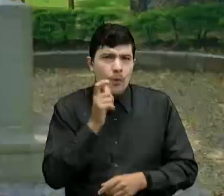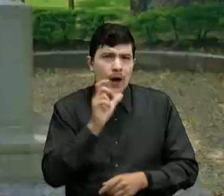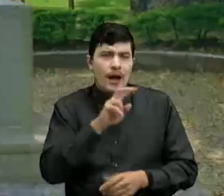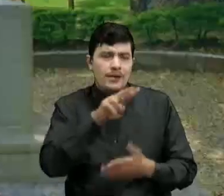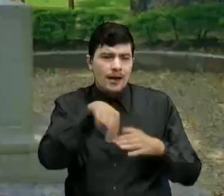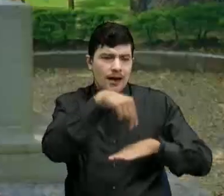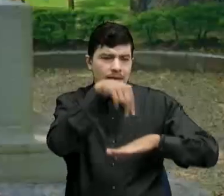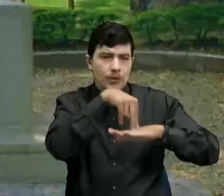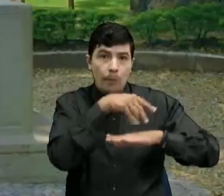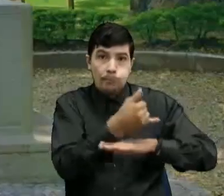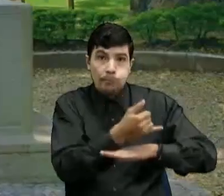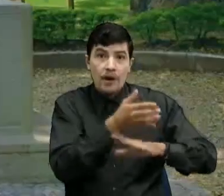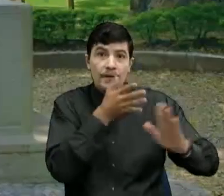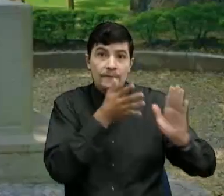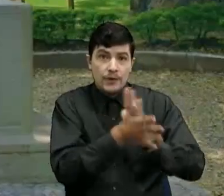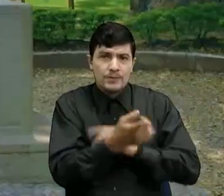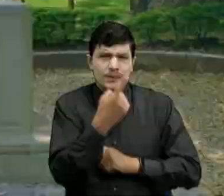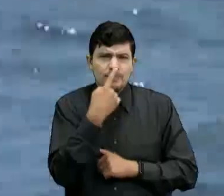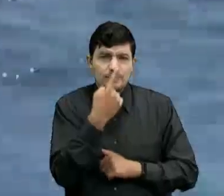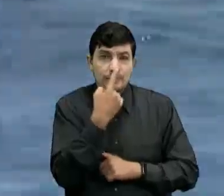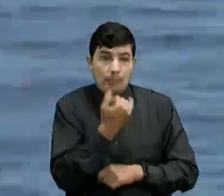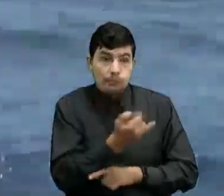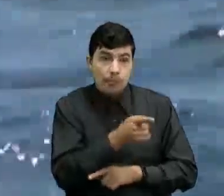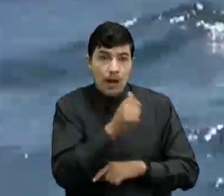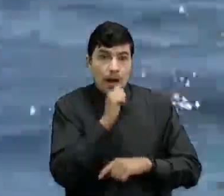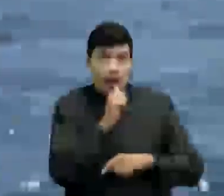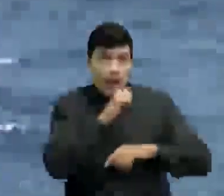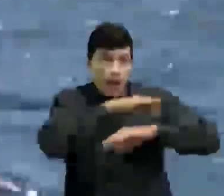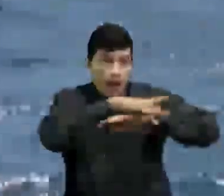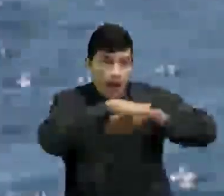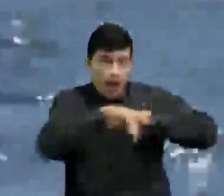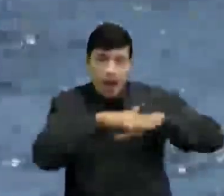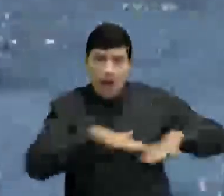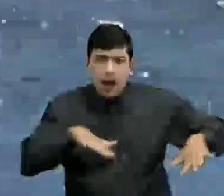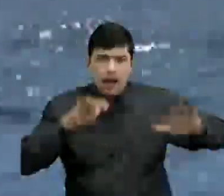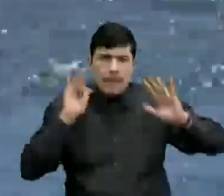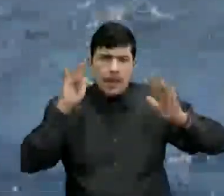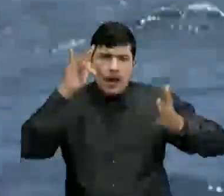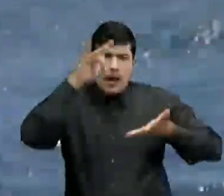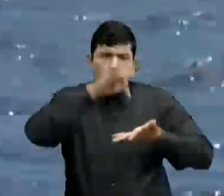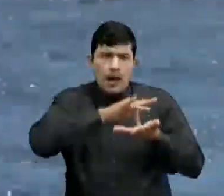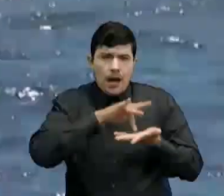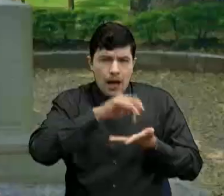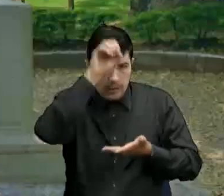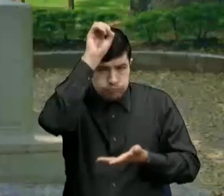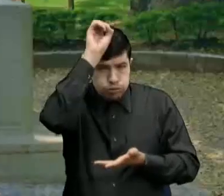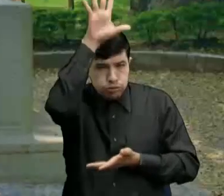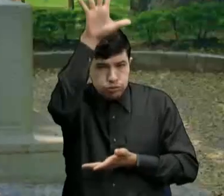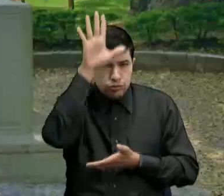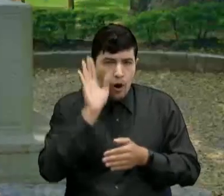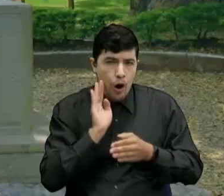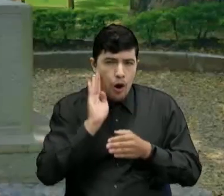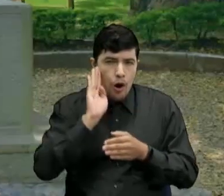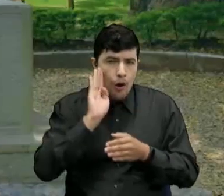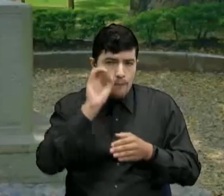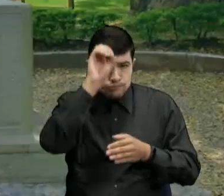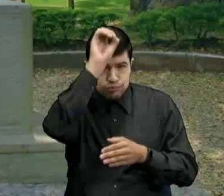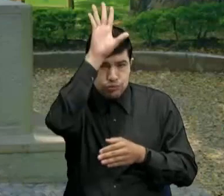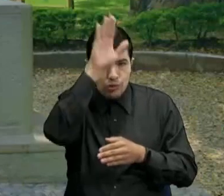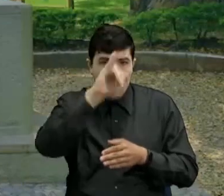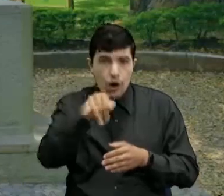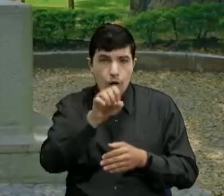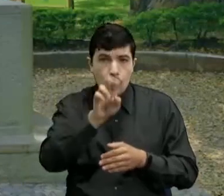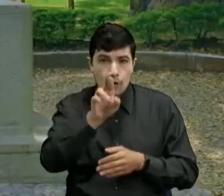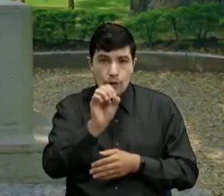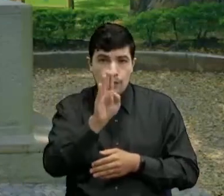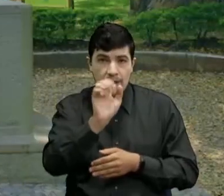Aquí hay un dato curioso Que a las aguas De esta región Llega la ballena Jorobada En una parte del año Pero ahora vamos